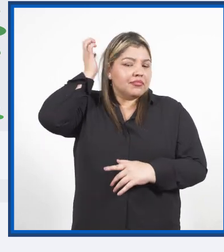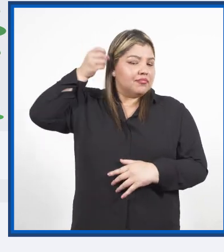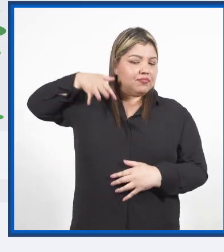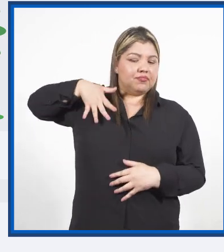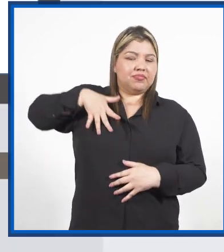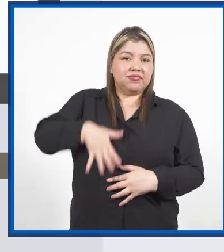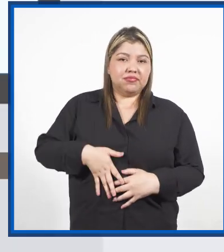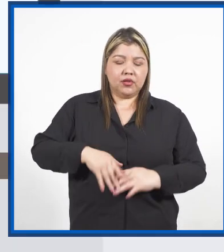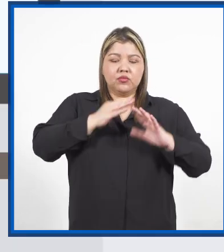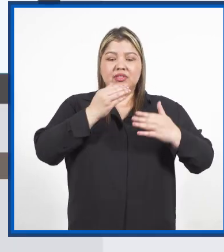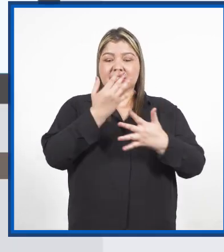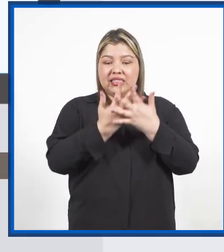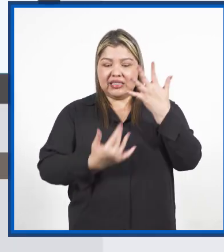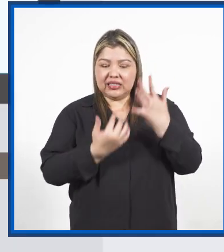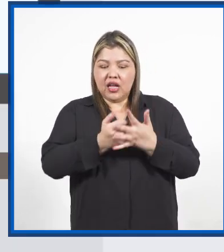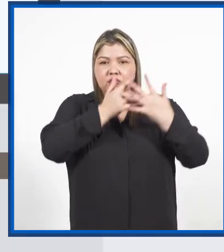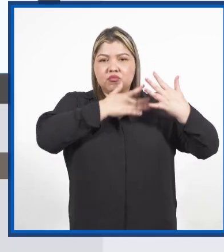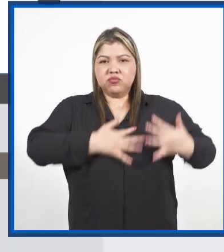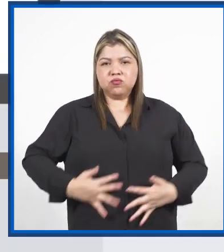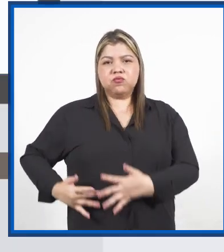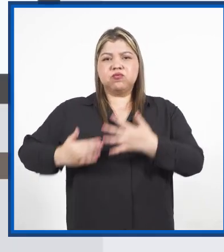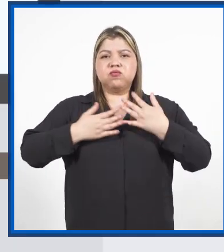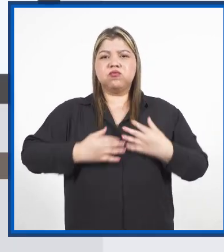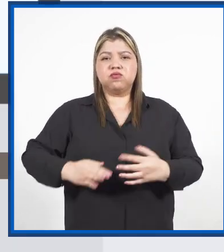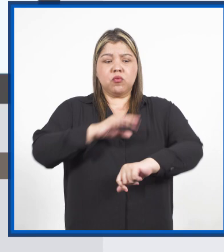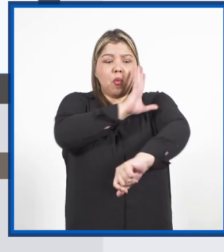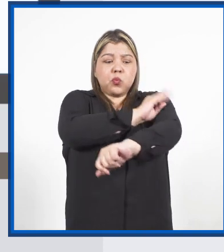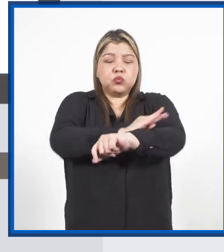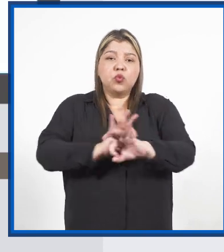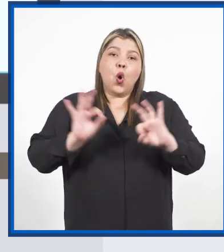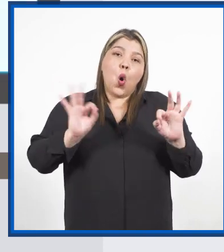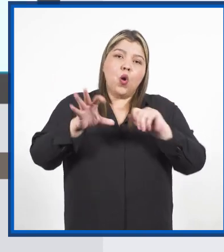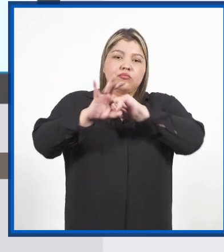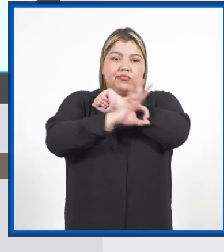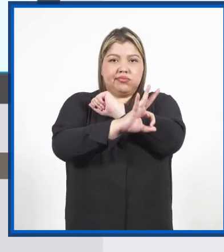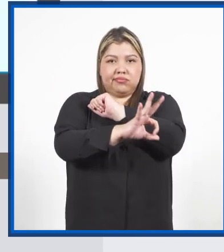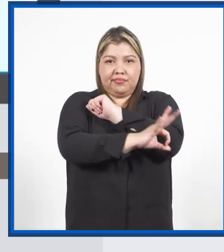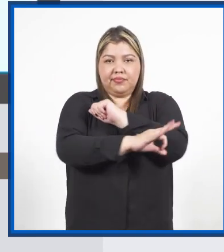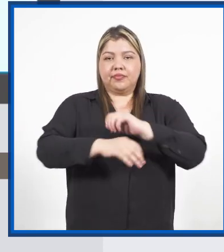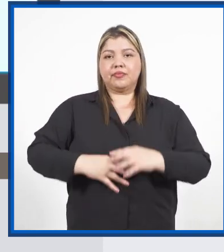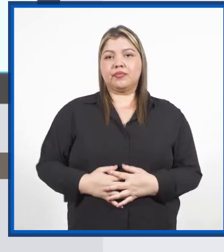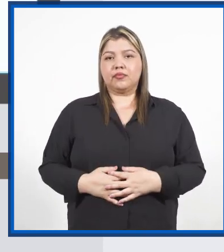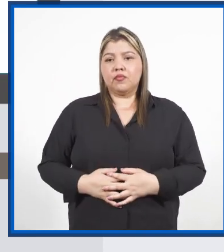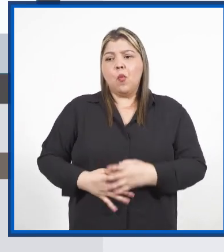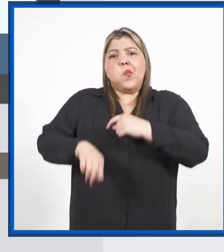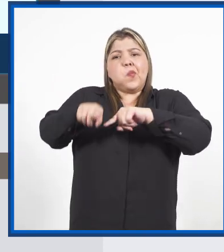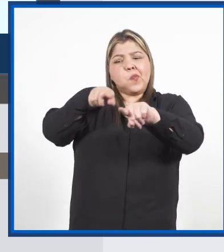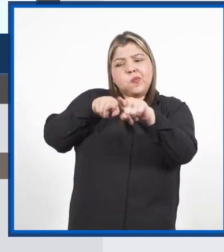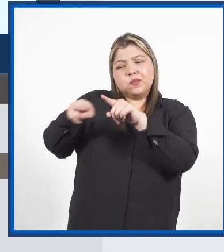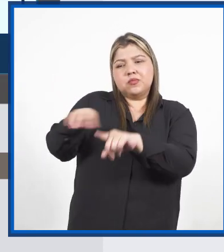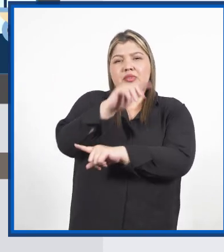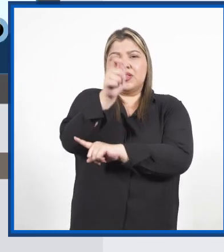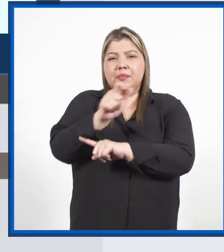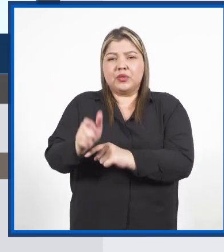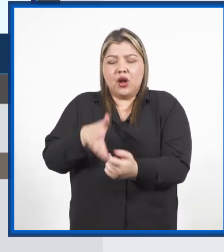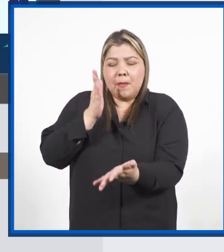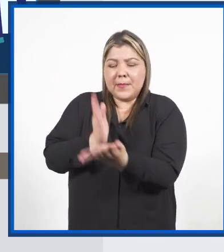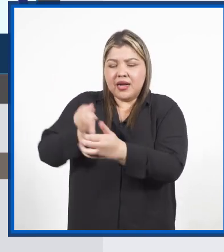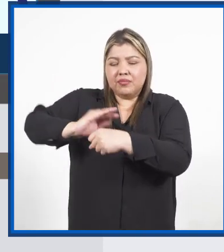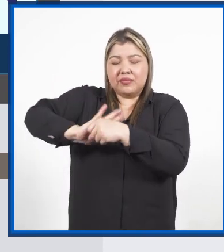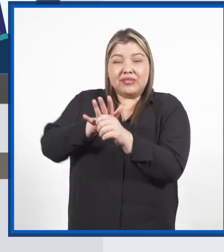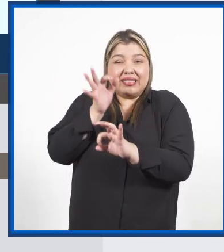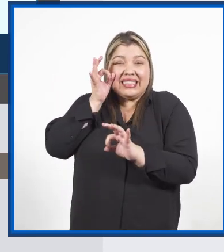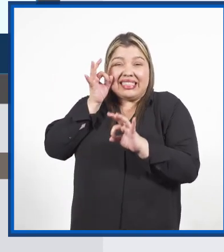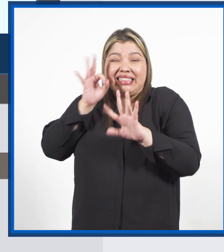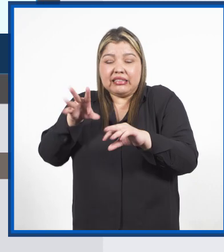neurológicas, circulatorias, musculares y o psicológicas. En personas que han superado